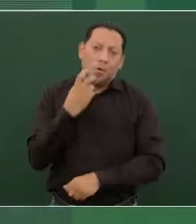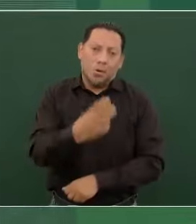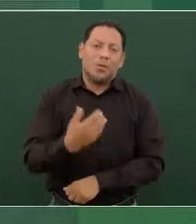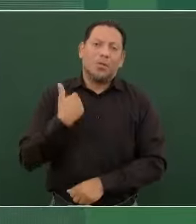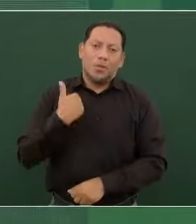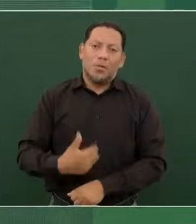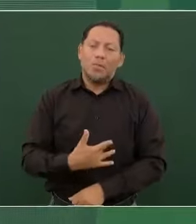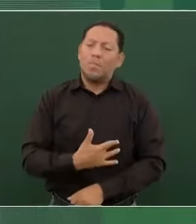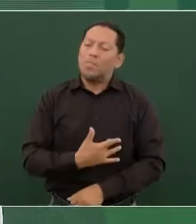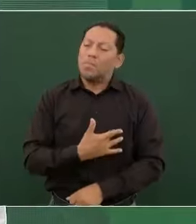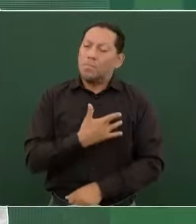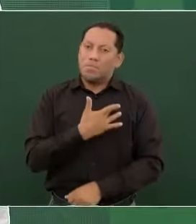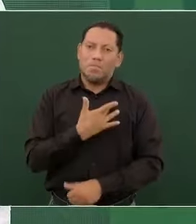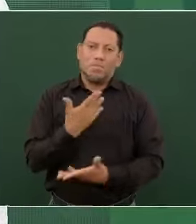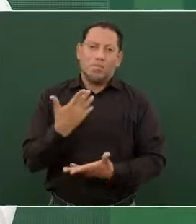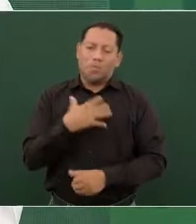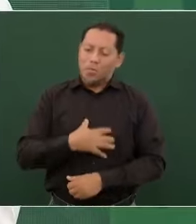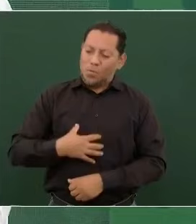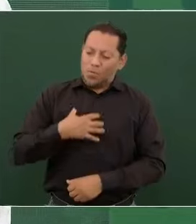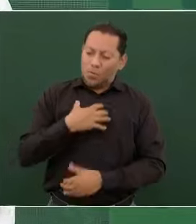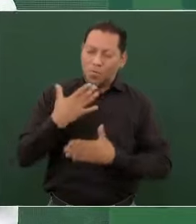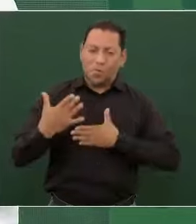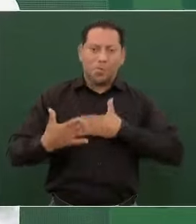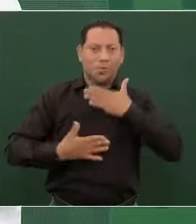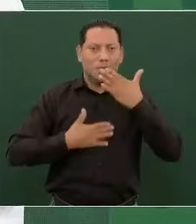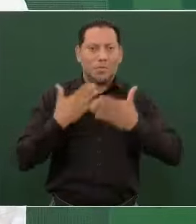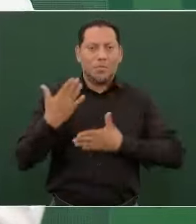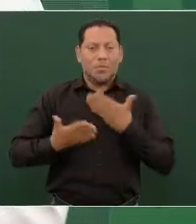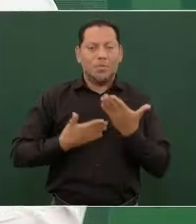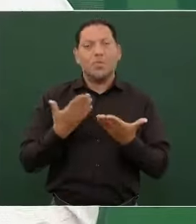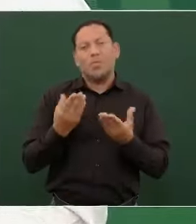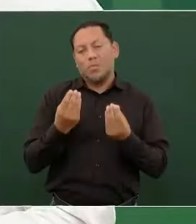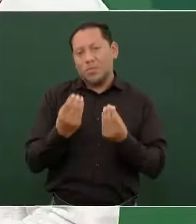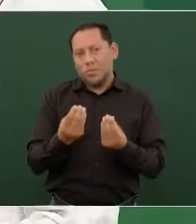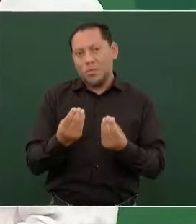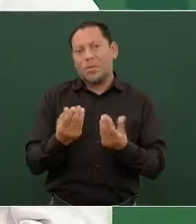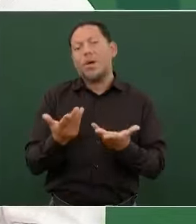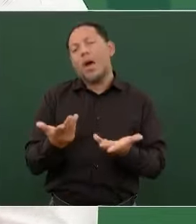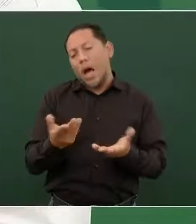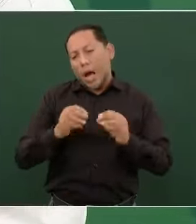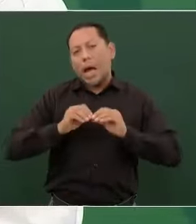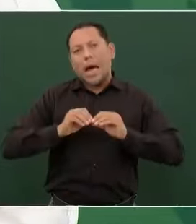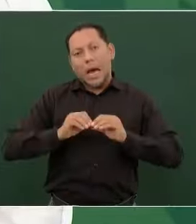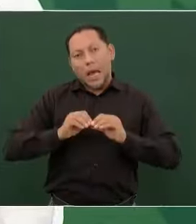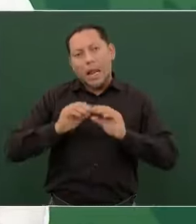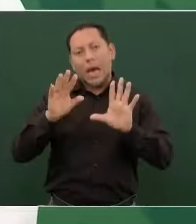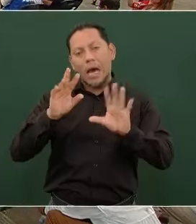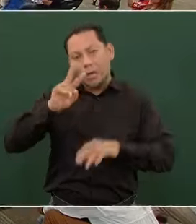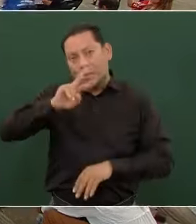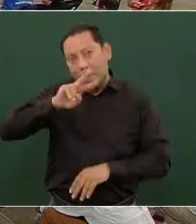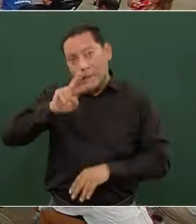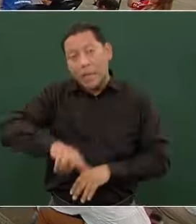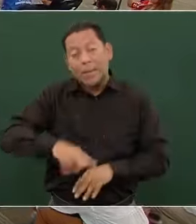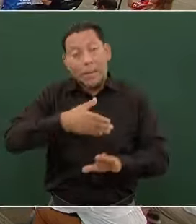satisfecho. Desde luego el atraso